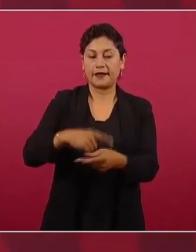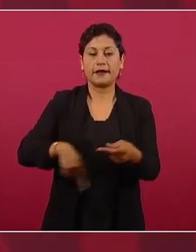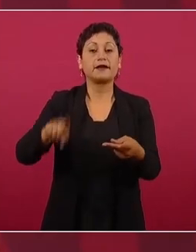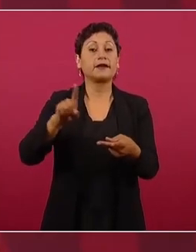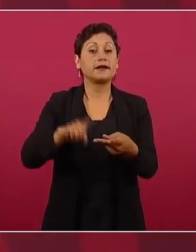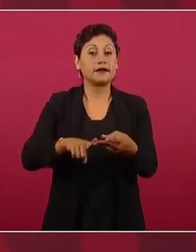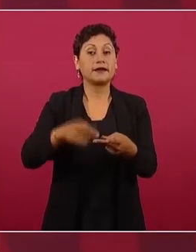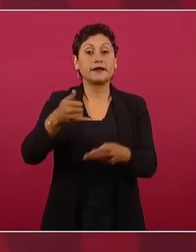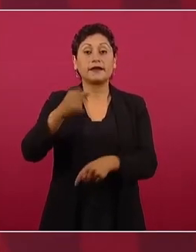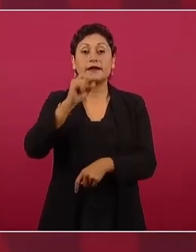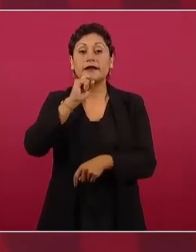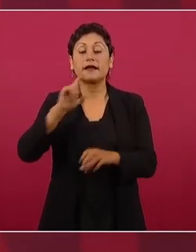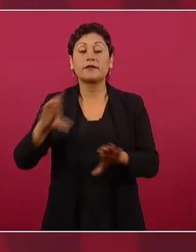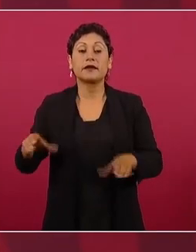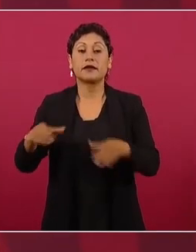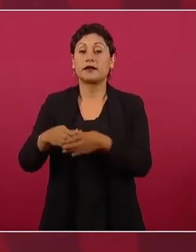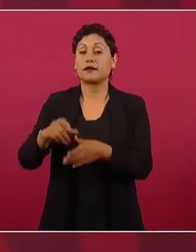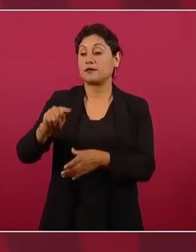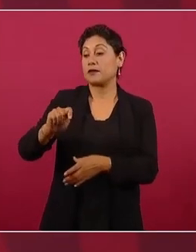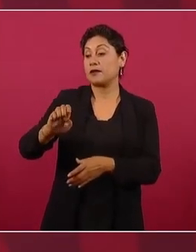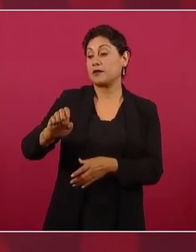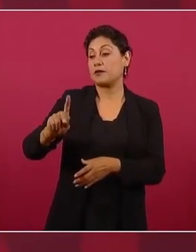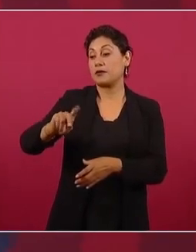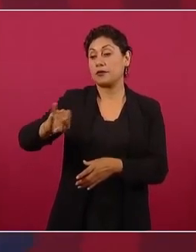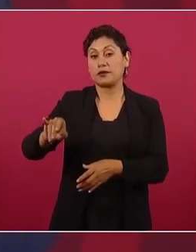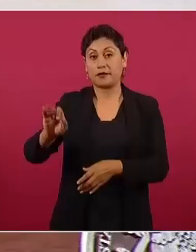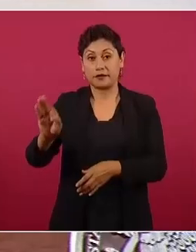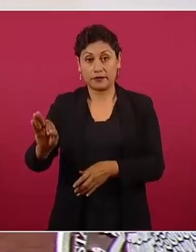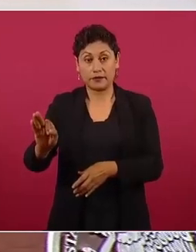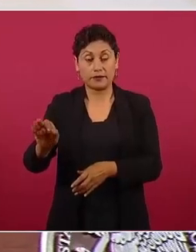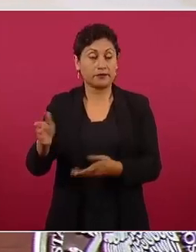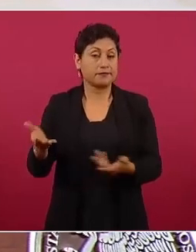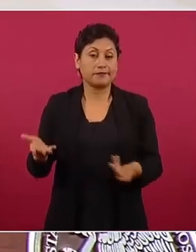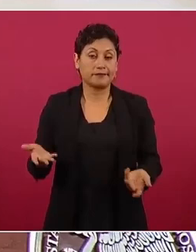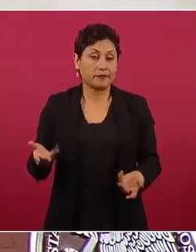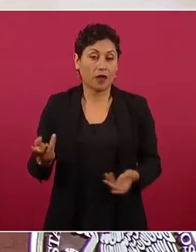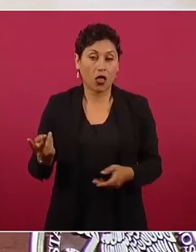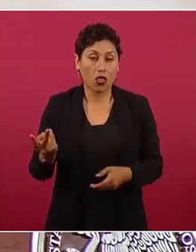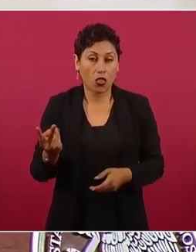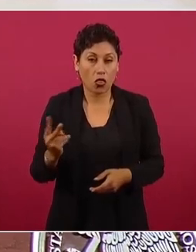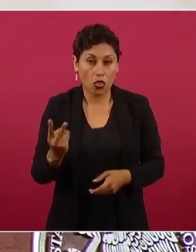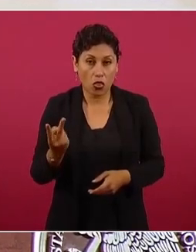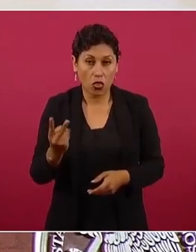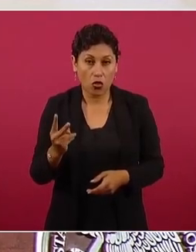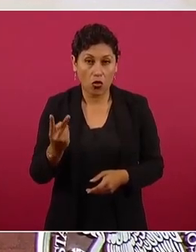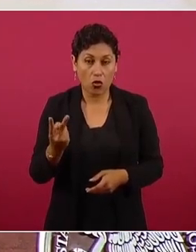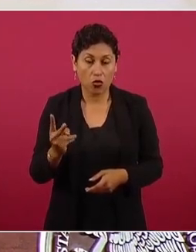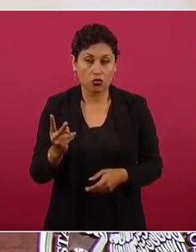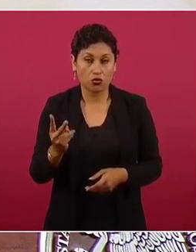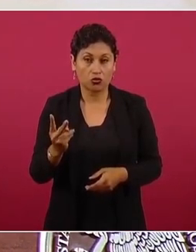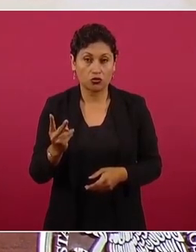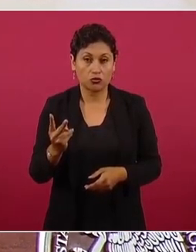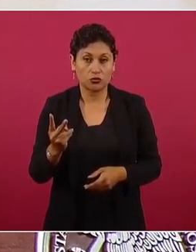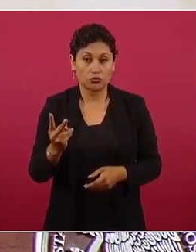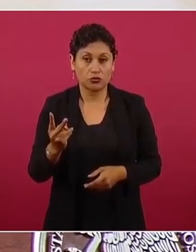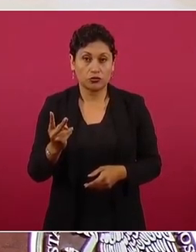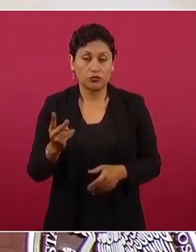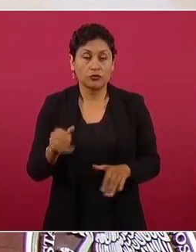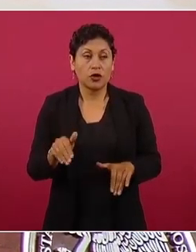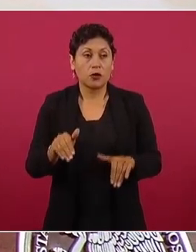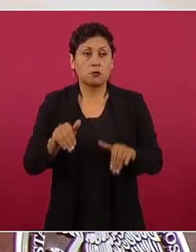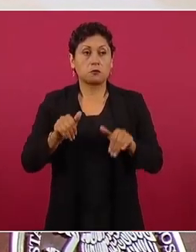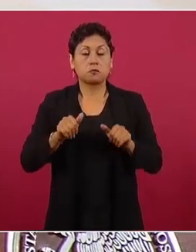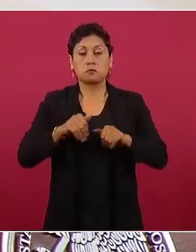no actúan con imparcialidad.